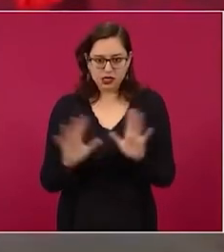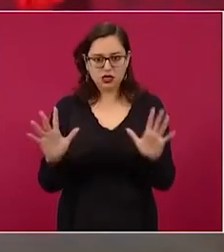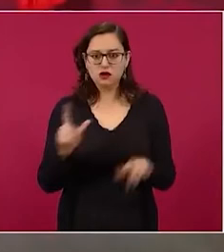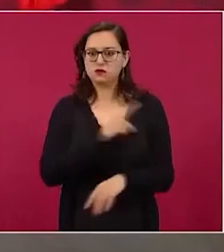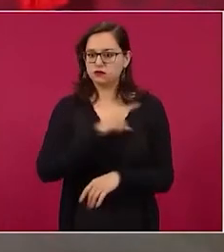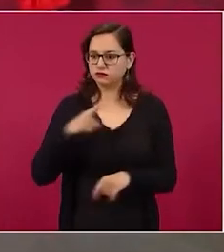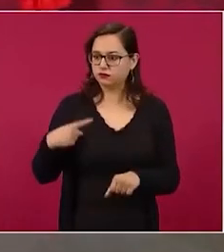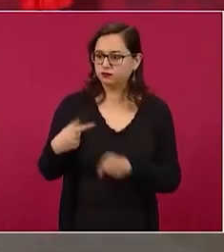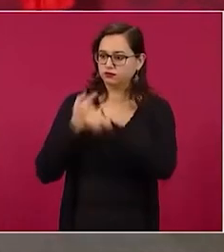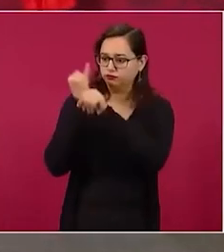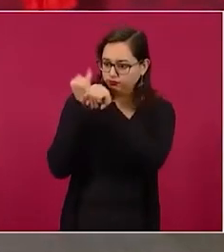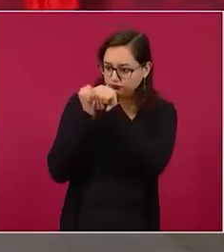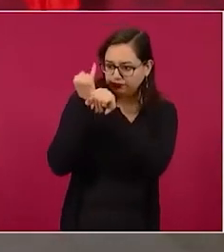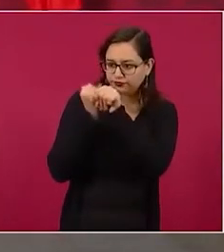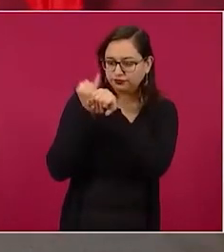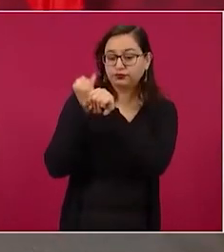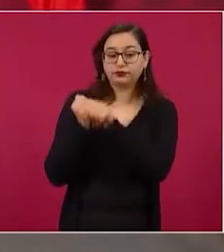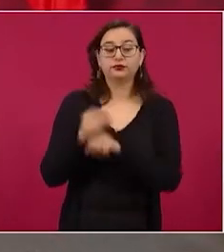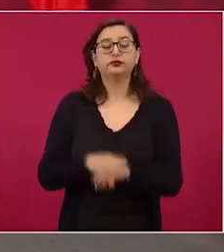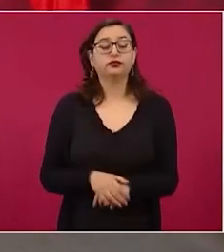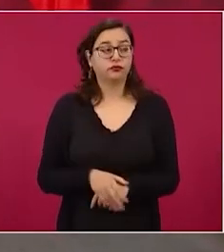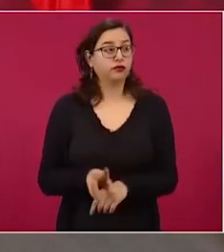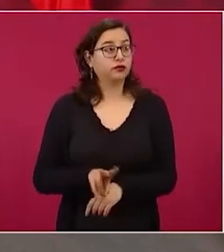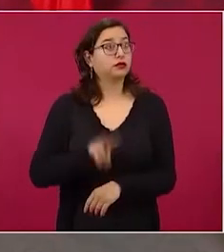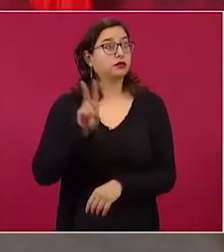Ella estuvo aquí, efecto,